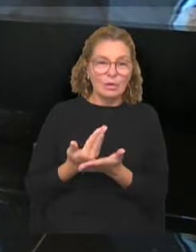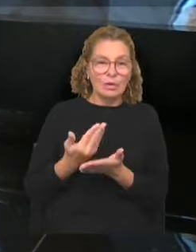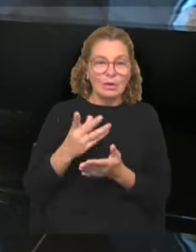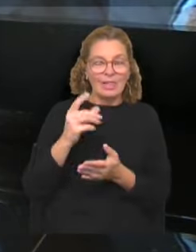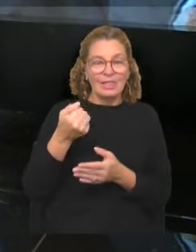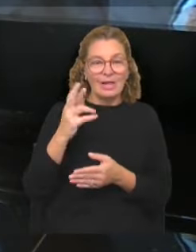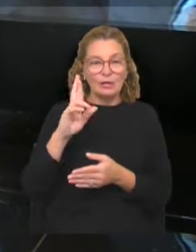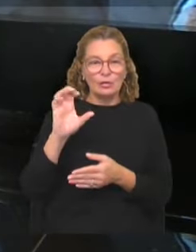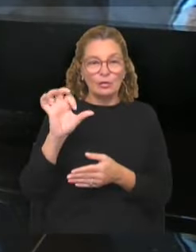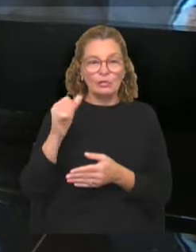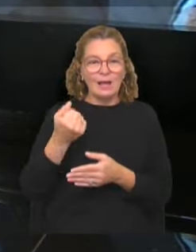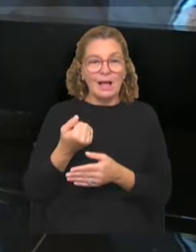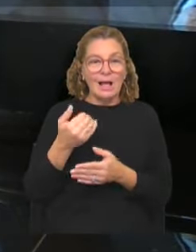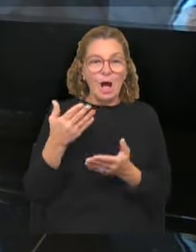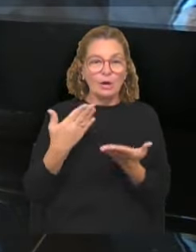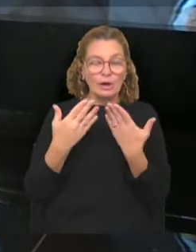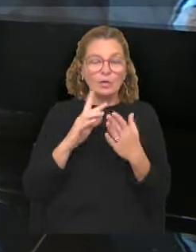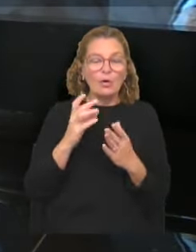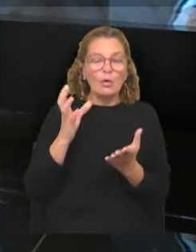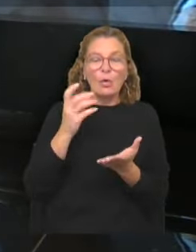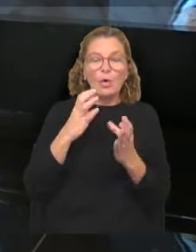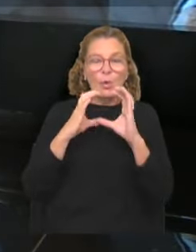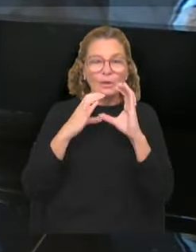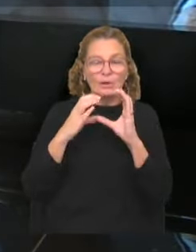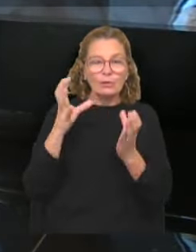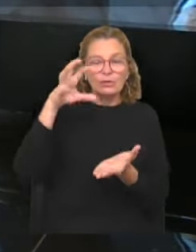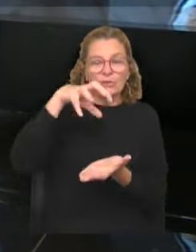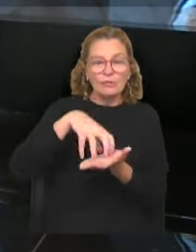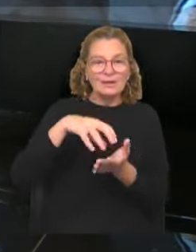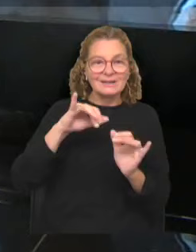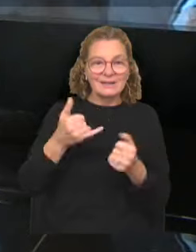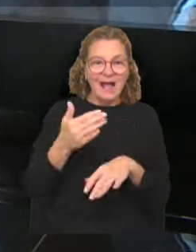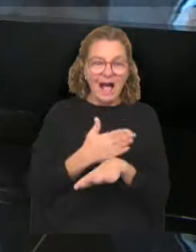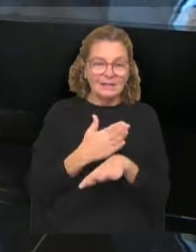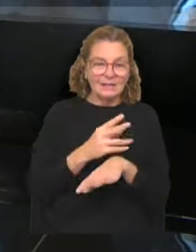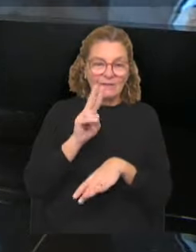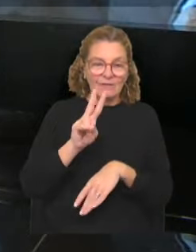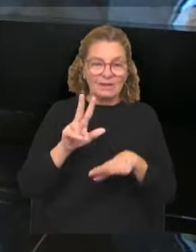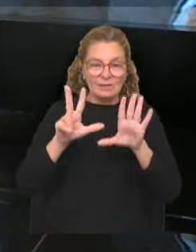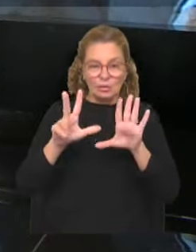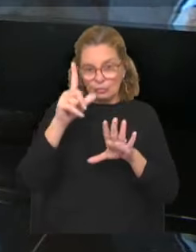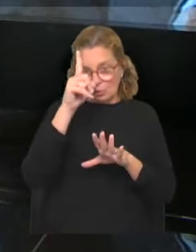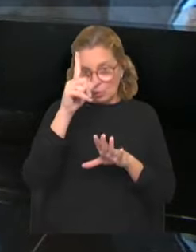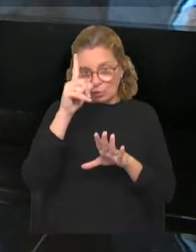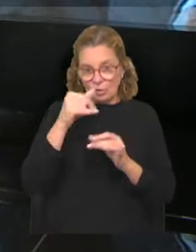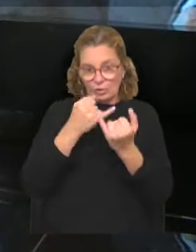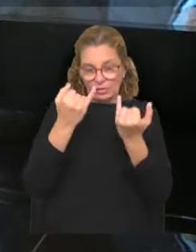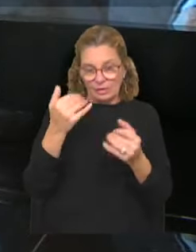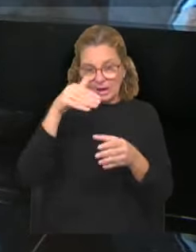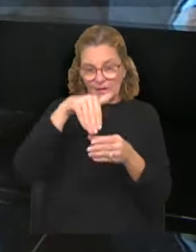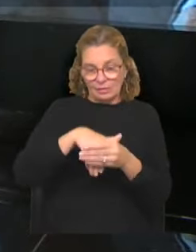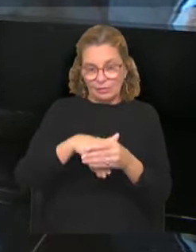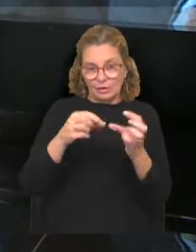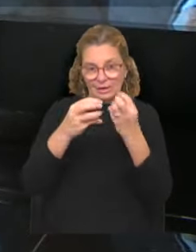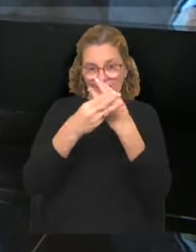da Rosa. Hasta el momento no se comunicó si la funcionaria va a asumir la misión en Caracas antes o después del 28 de julio, día de las elecciones